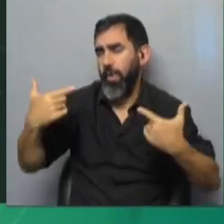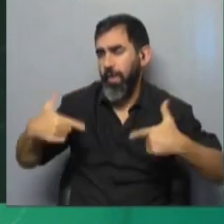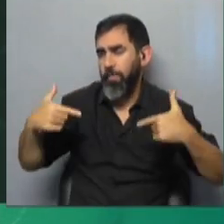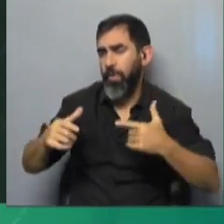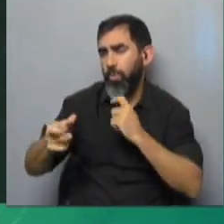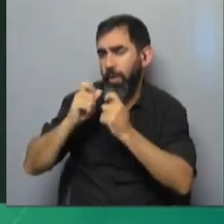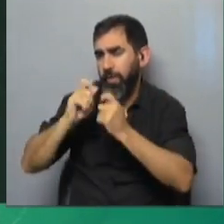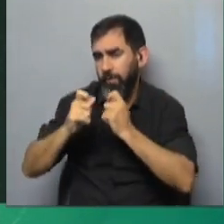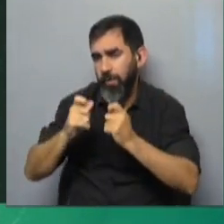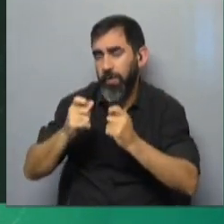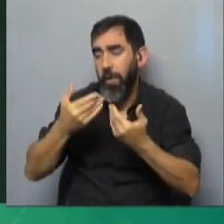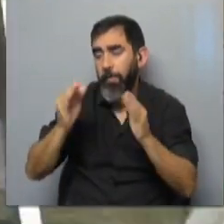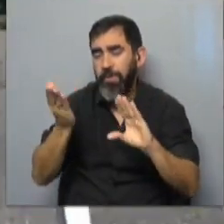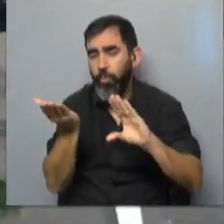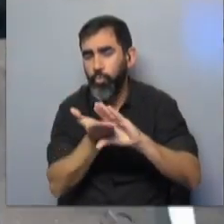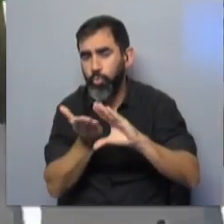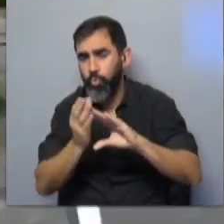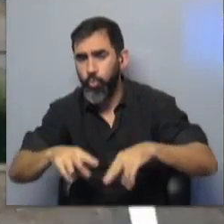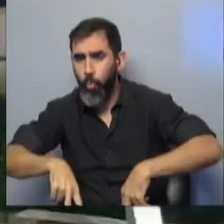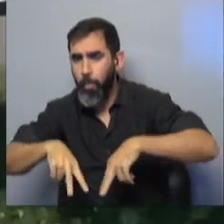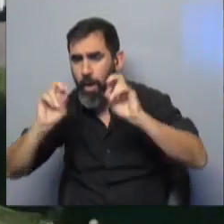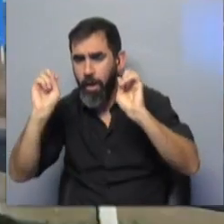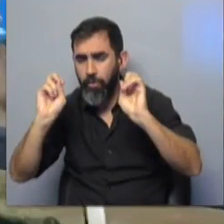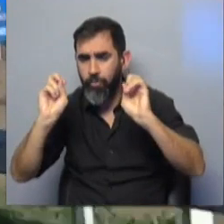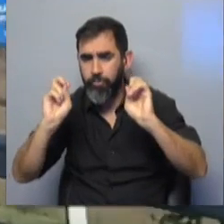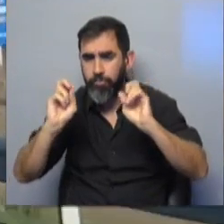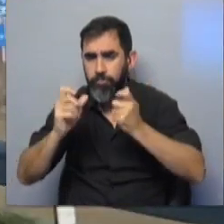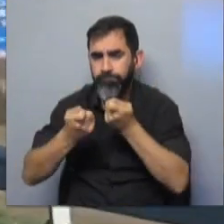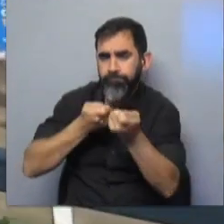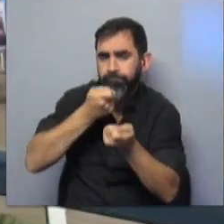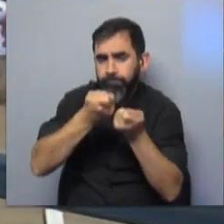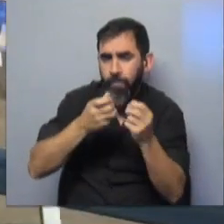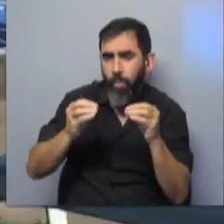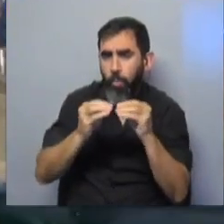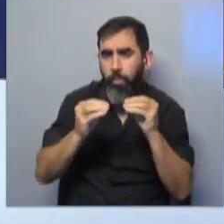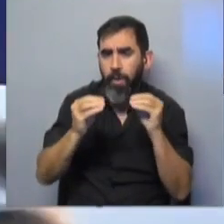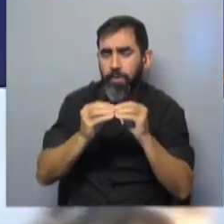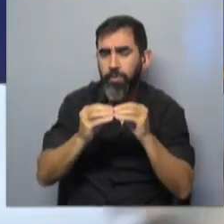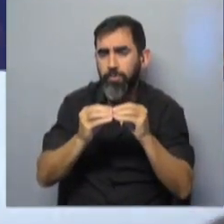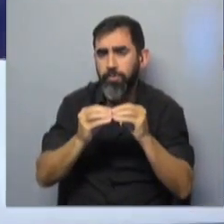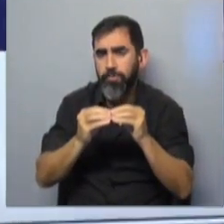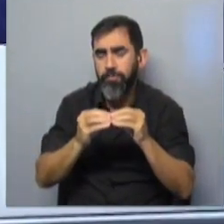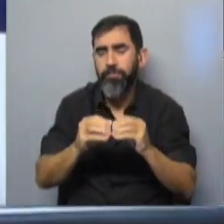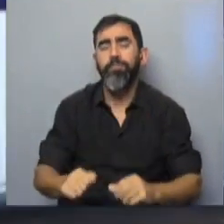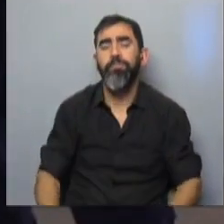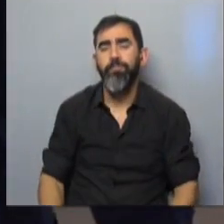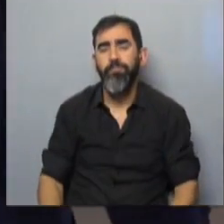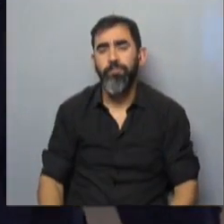empezaron a apertura de sumarios, empezaron a apretar algunos compañeros que hacen